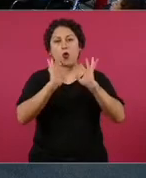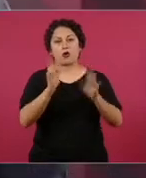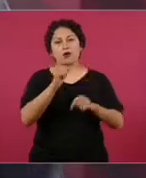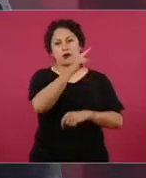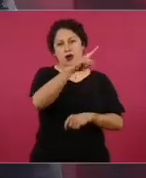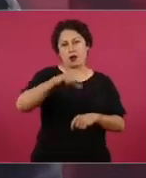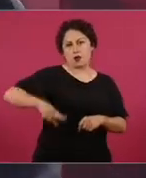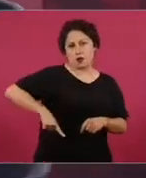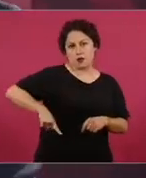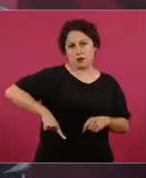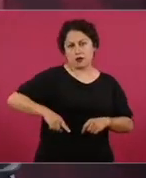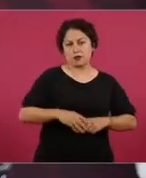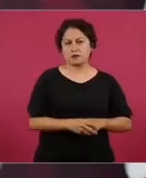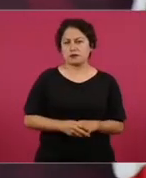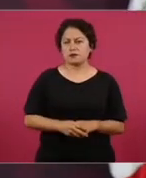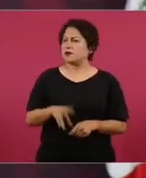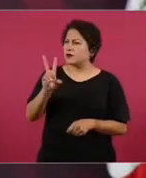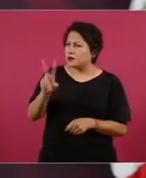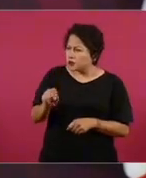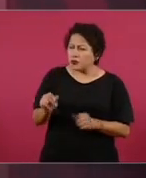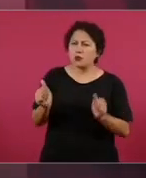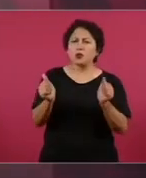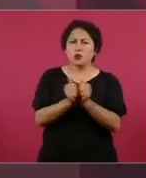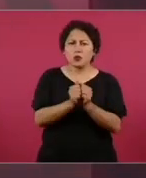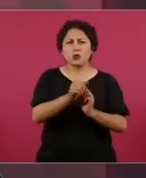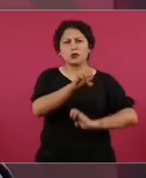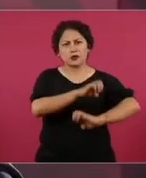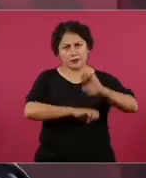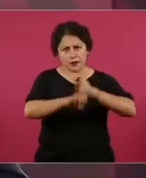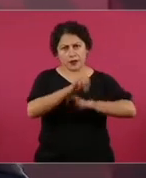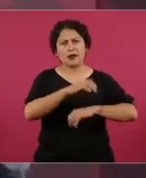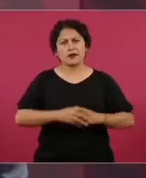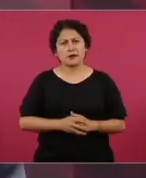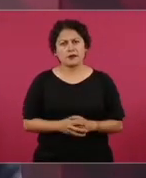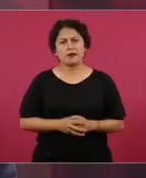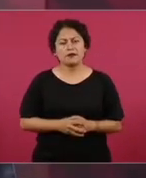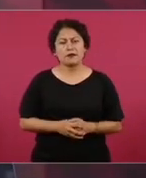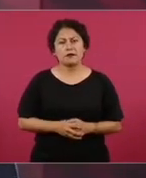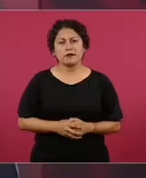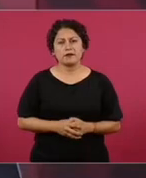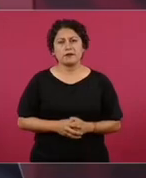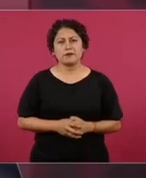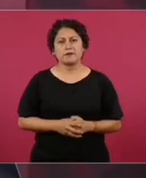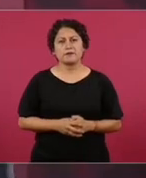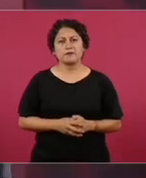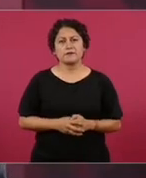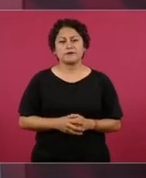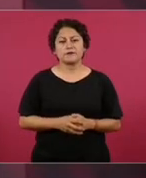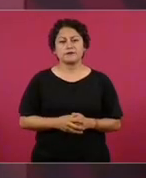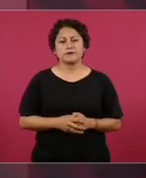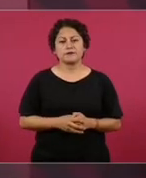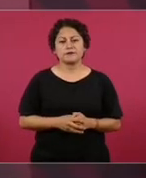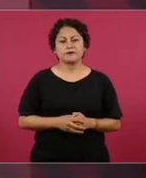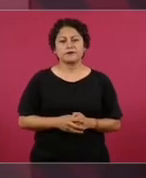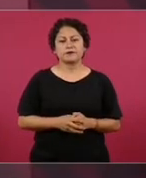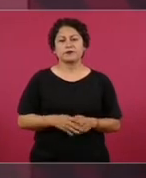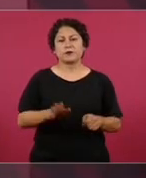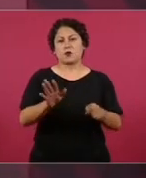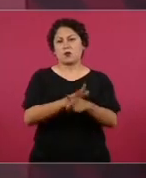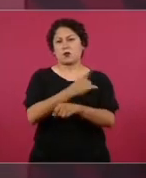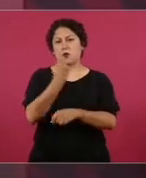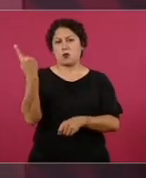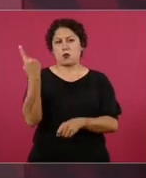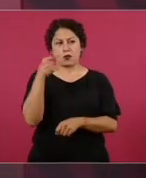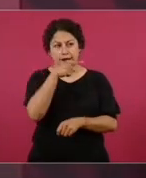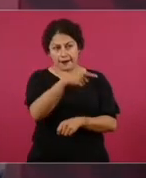No, con la embajada, porque él está buscando